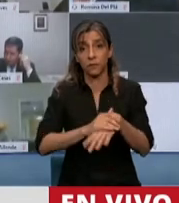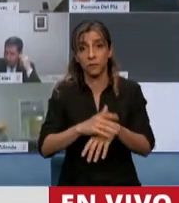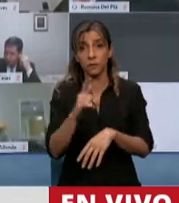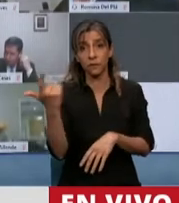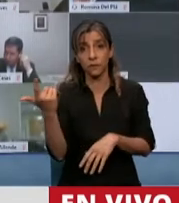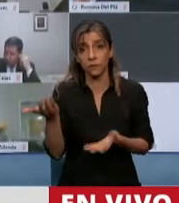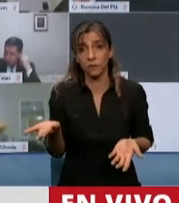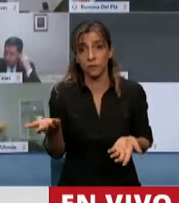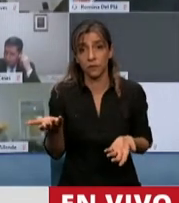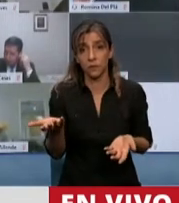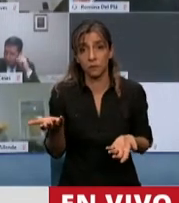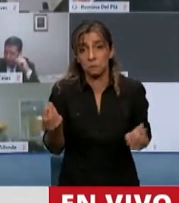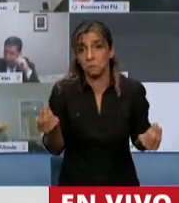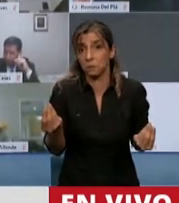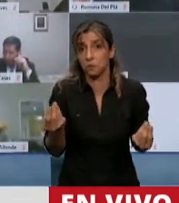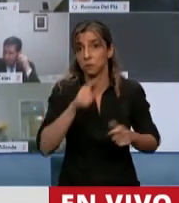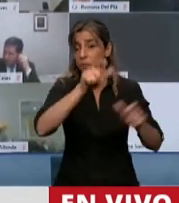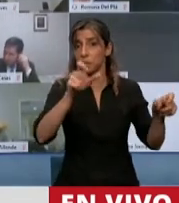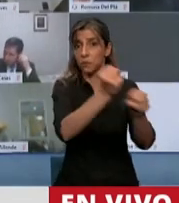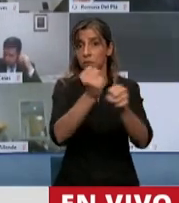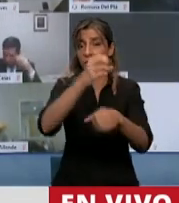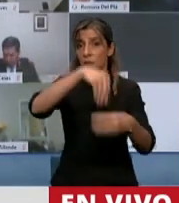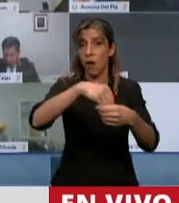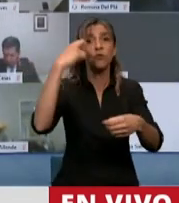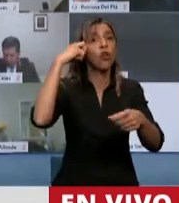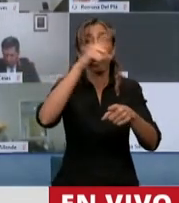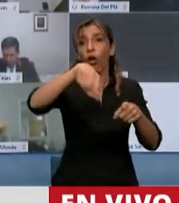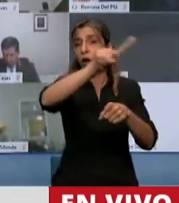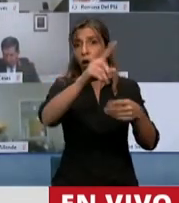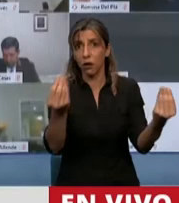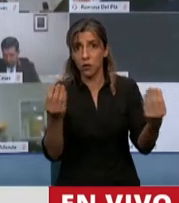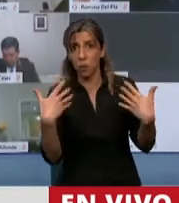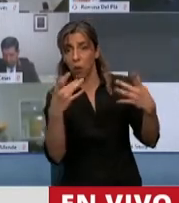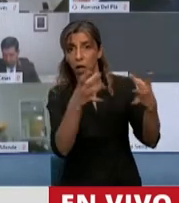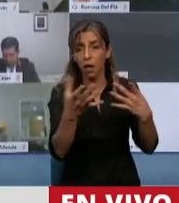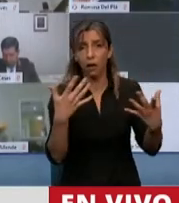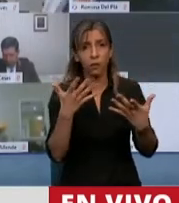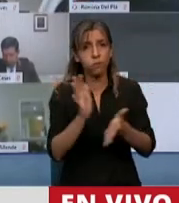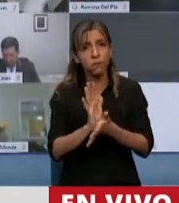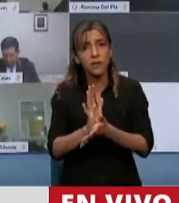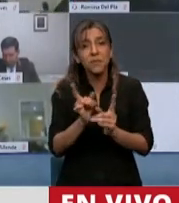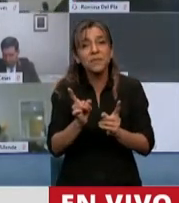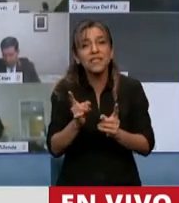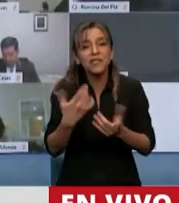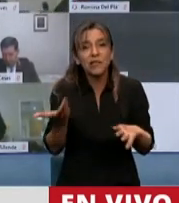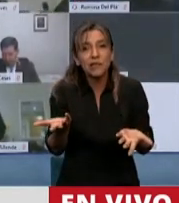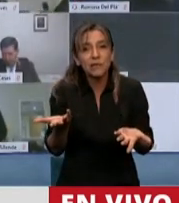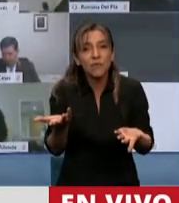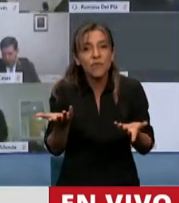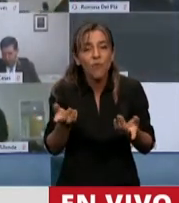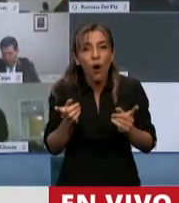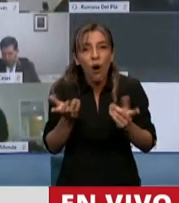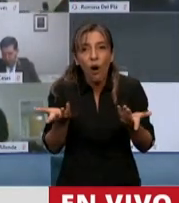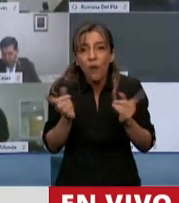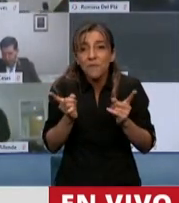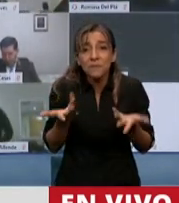trabajadores y trabajadoras de la Honorable Cámara de Diputados y además ir en contra del protocolo que ha dictado la propia